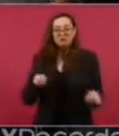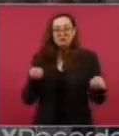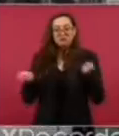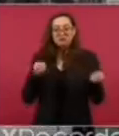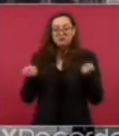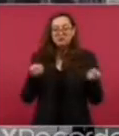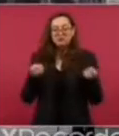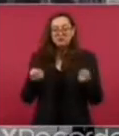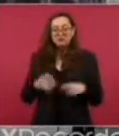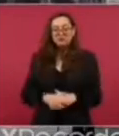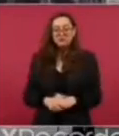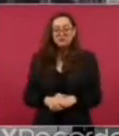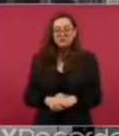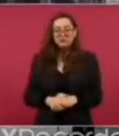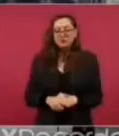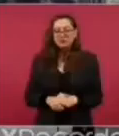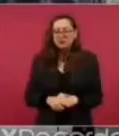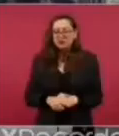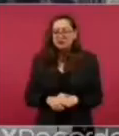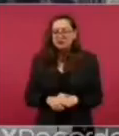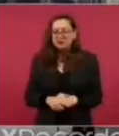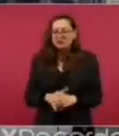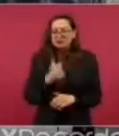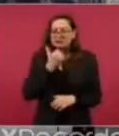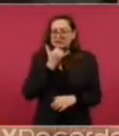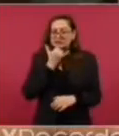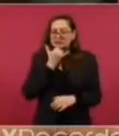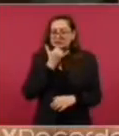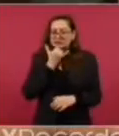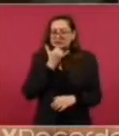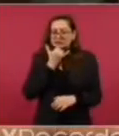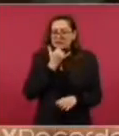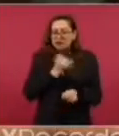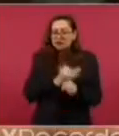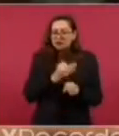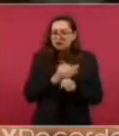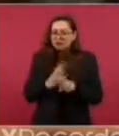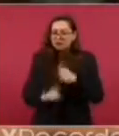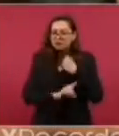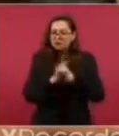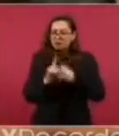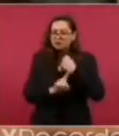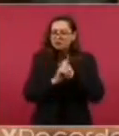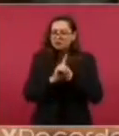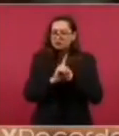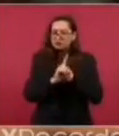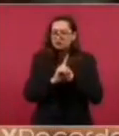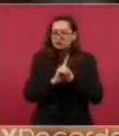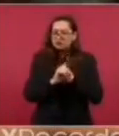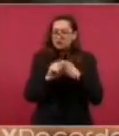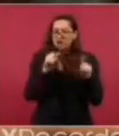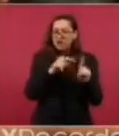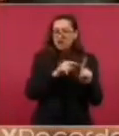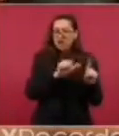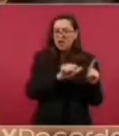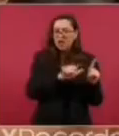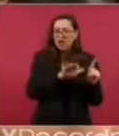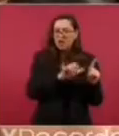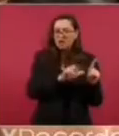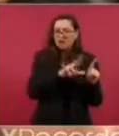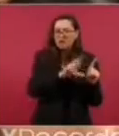perdón, pero lo voy a decir, hay una fuerte disputa entre, pues, el caciquismo de Enrique Alparo y